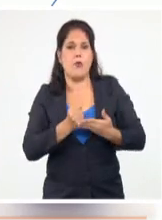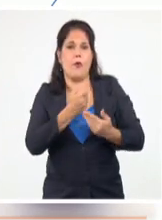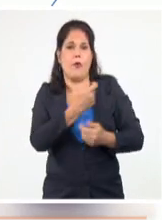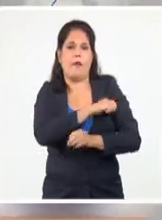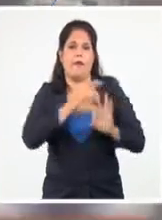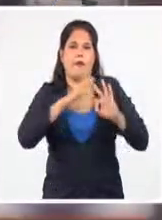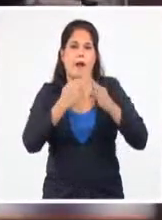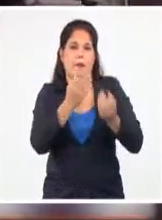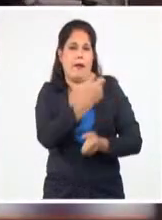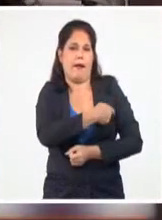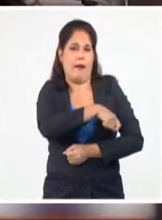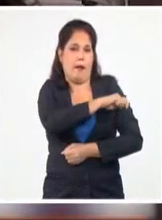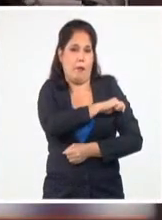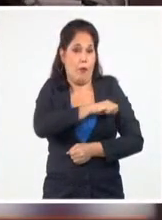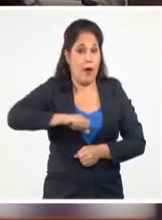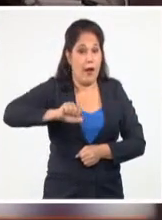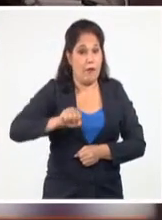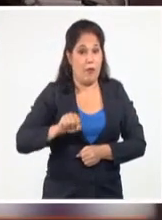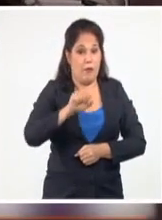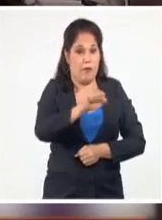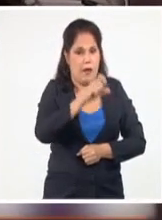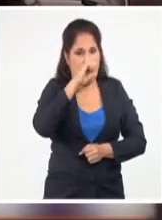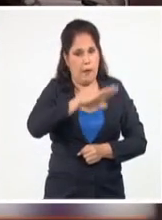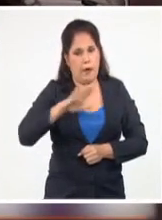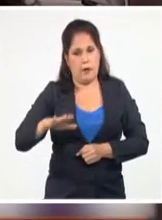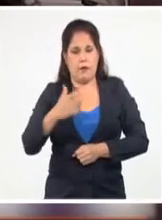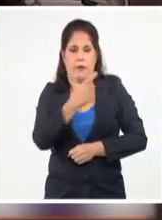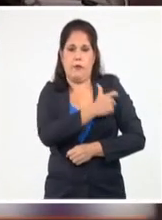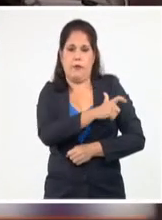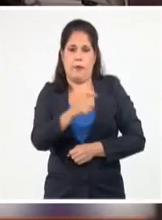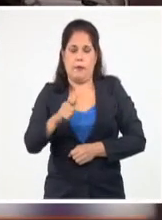familia. Gisela García Rivero, Sistema Informativo de la Televisión Cubana.